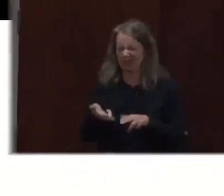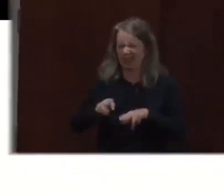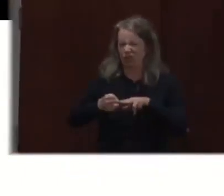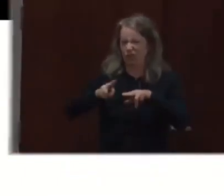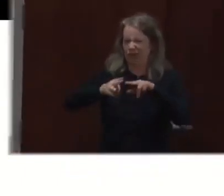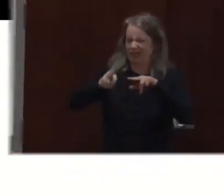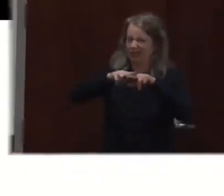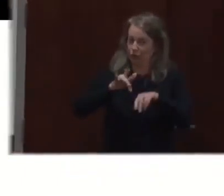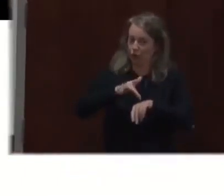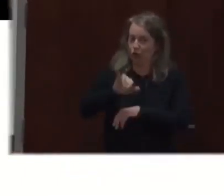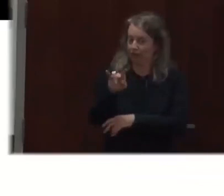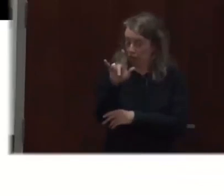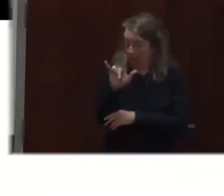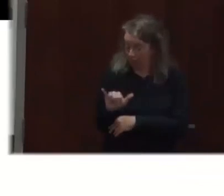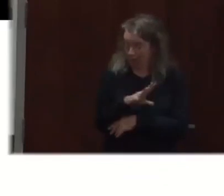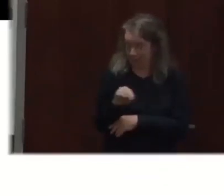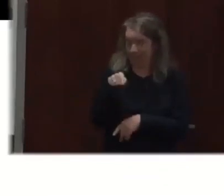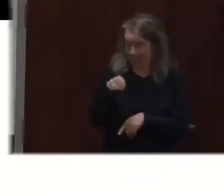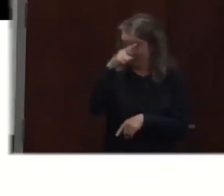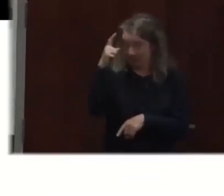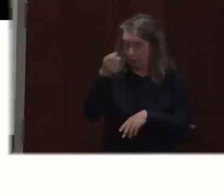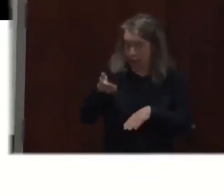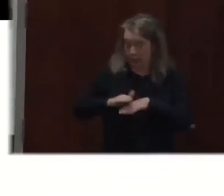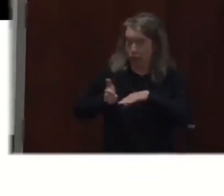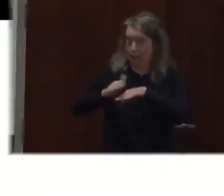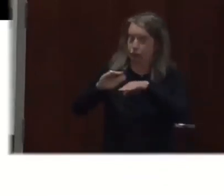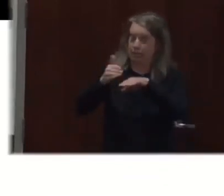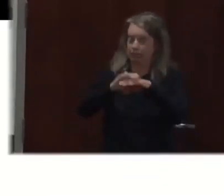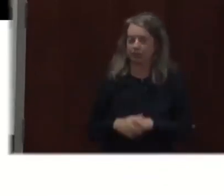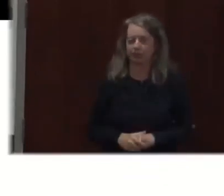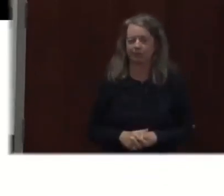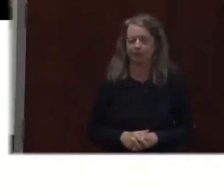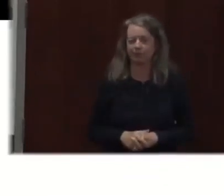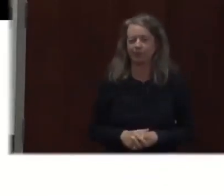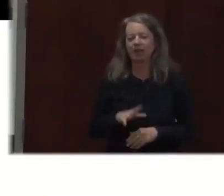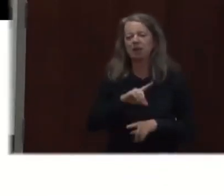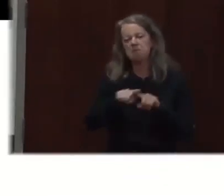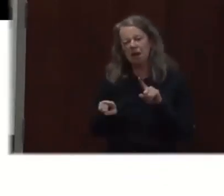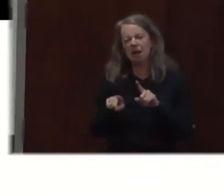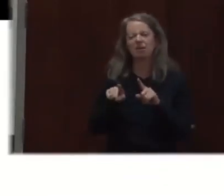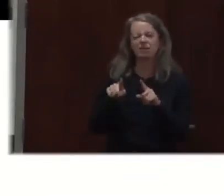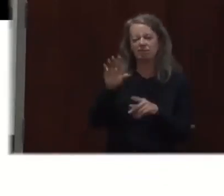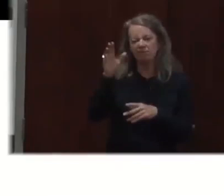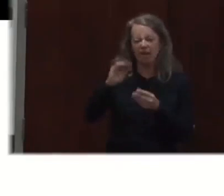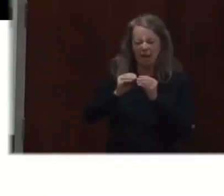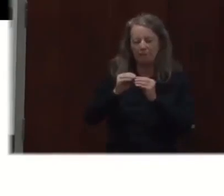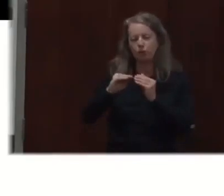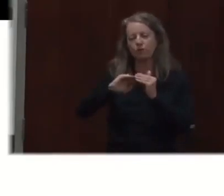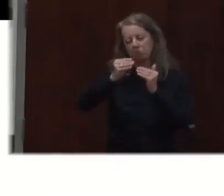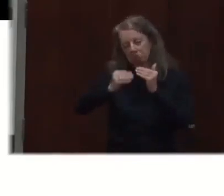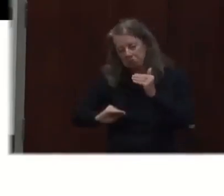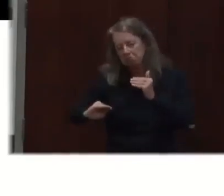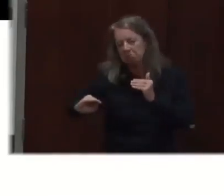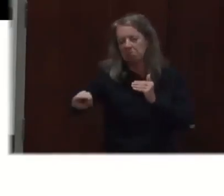Y al principio de septiembre vimos un incremento en el cual estamos viendo un